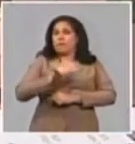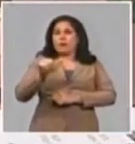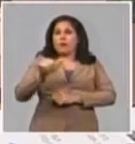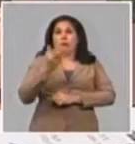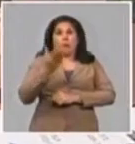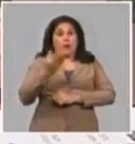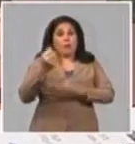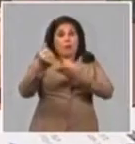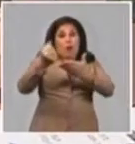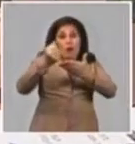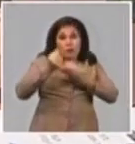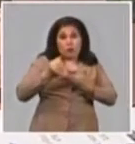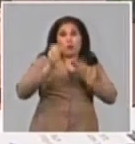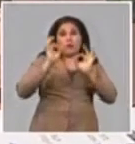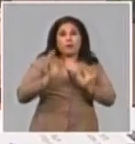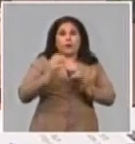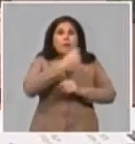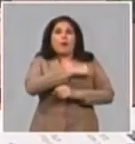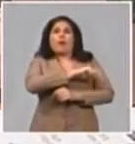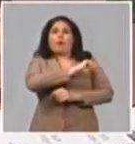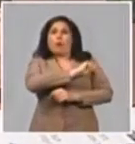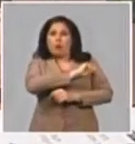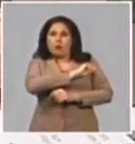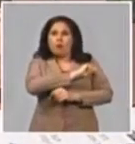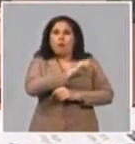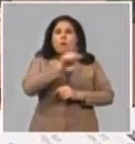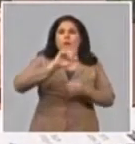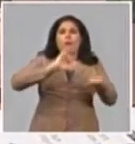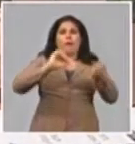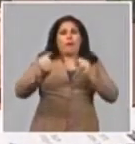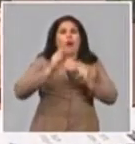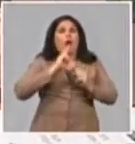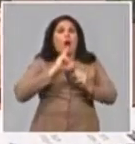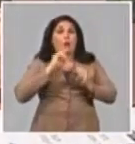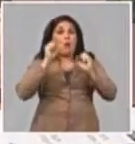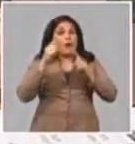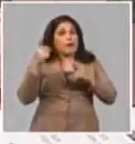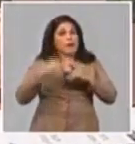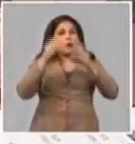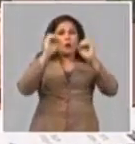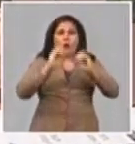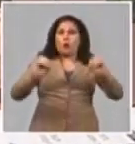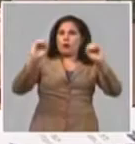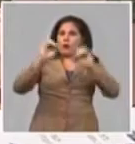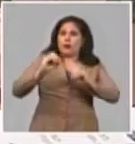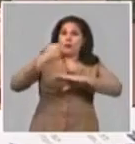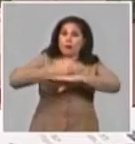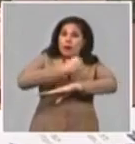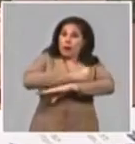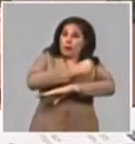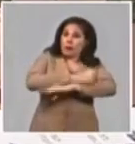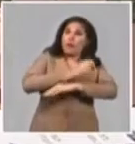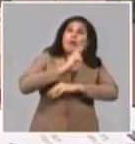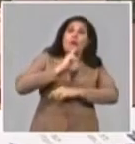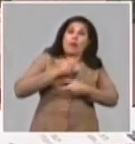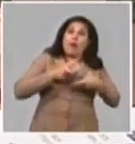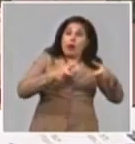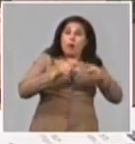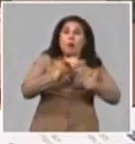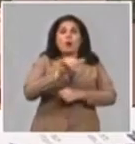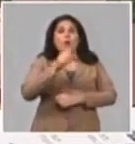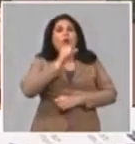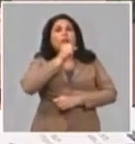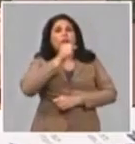pedimos la colaboración de la población en la organización de la pipa y también en la denuncia